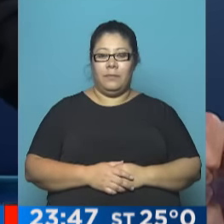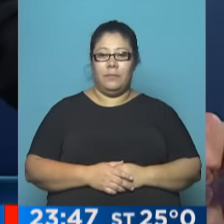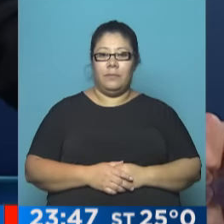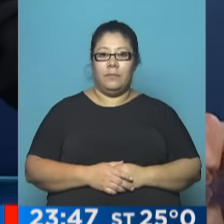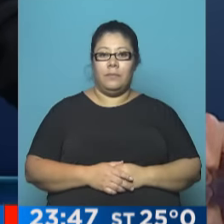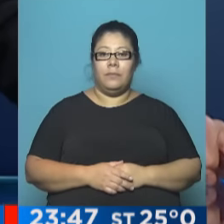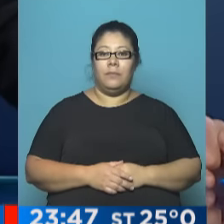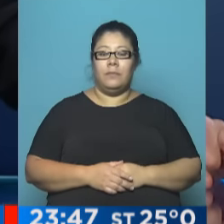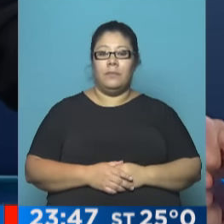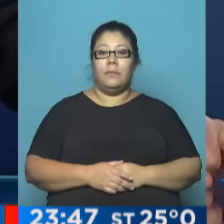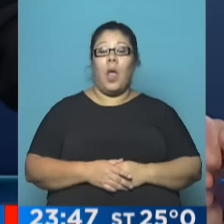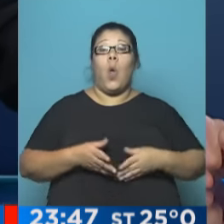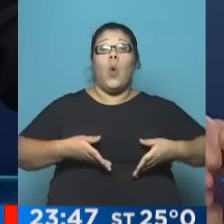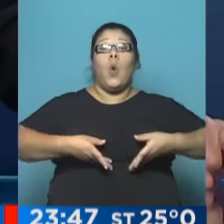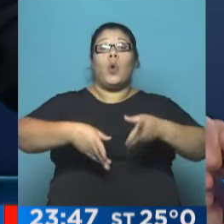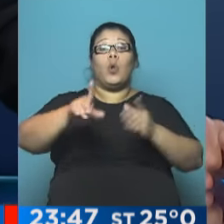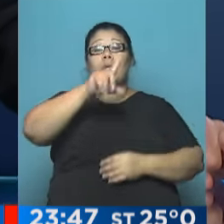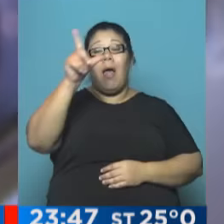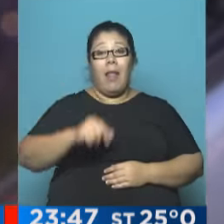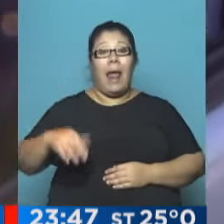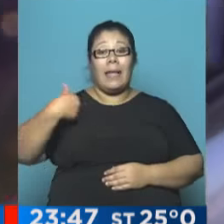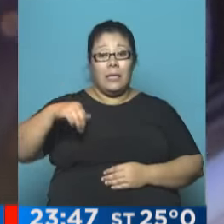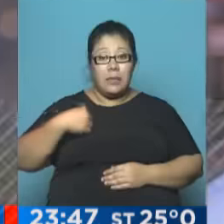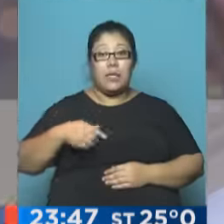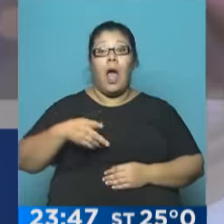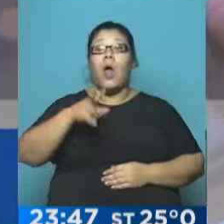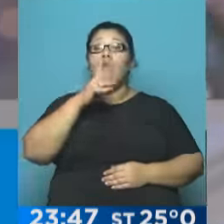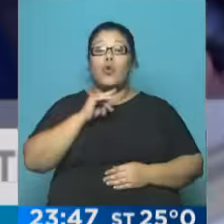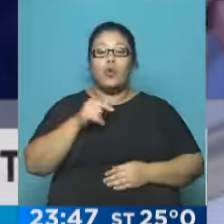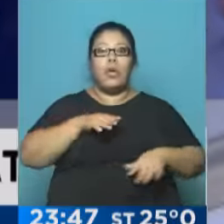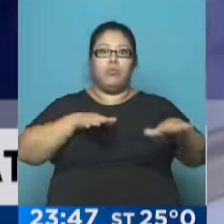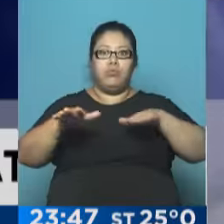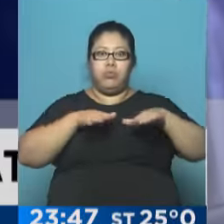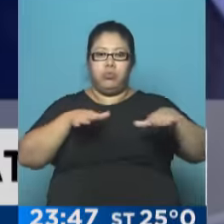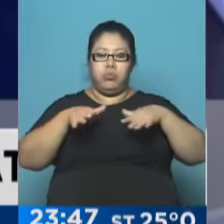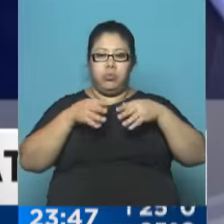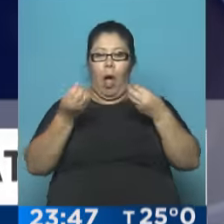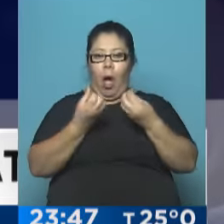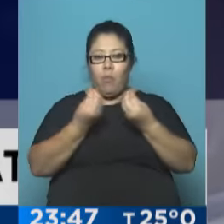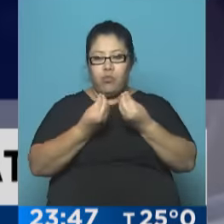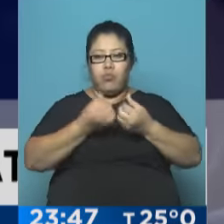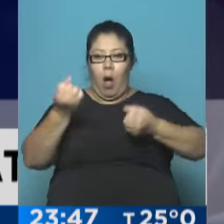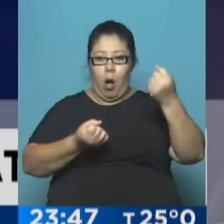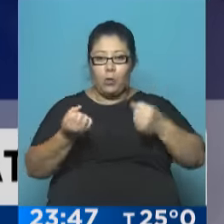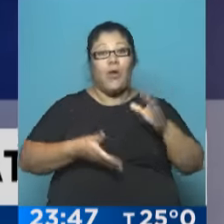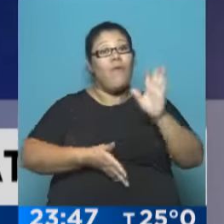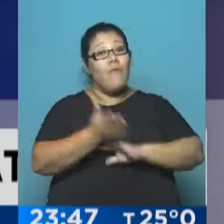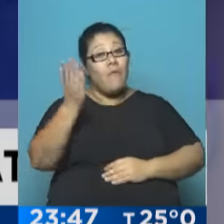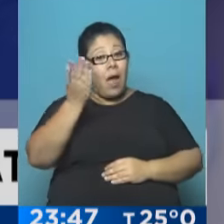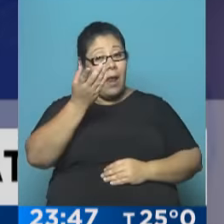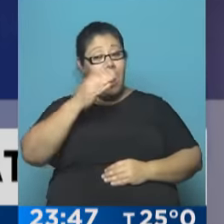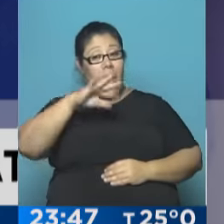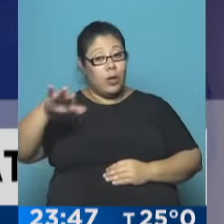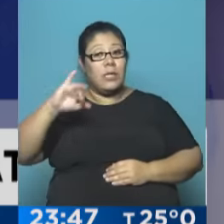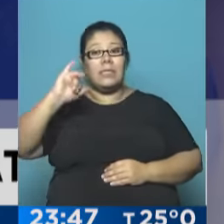en todas las rutas del país. ¿Cómo están? Todo bien, por suerte. ¿Ven a la costa? Igualmente, nos vamos a la costa, a San